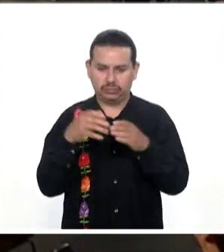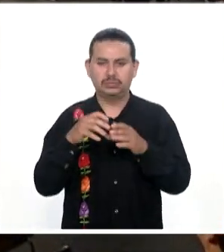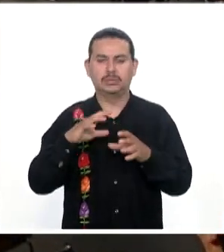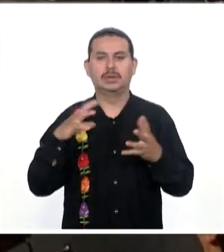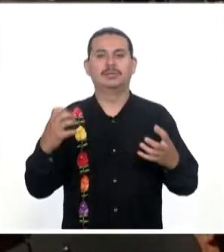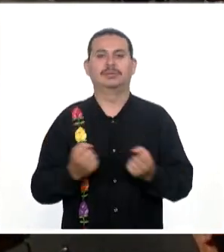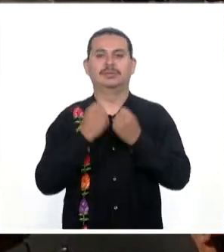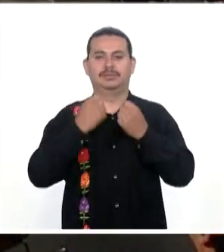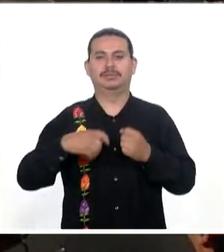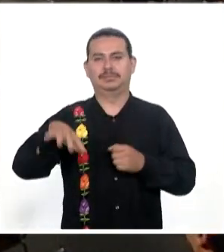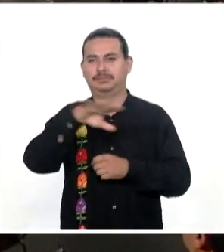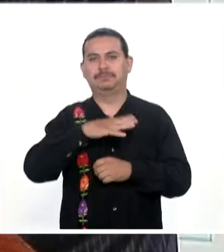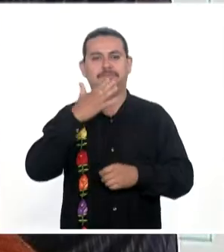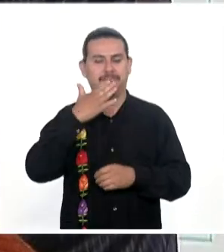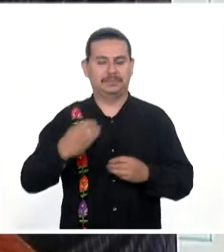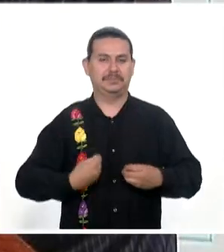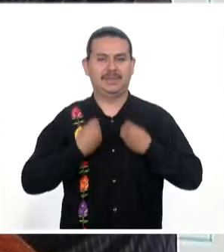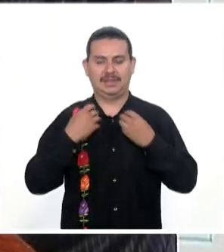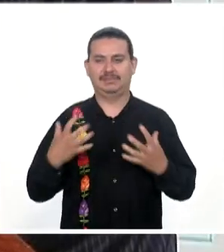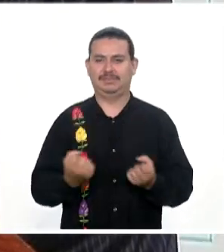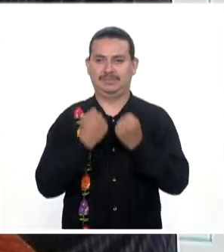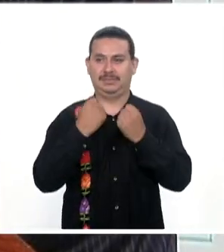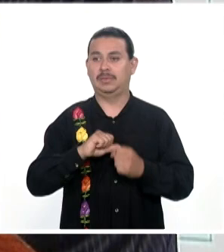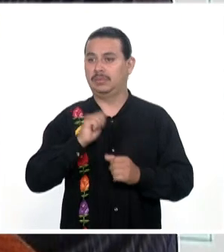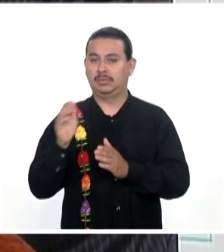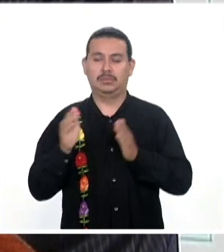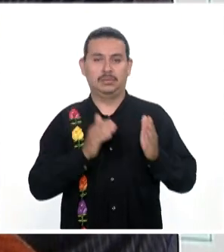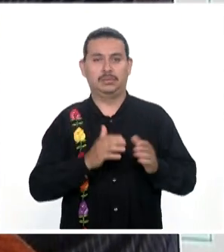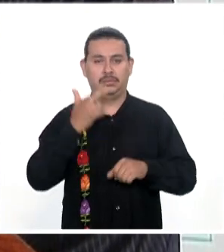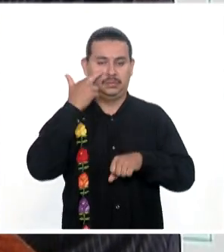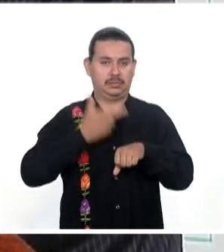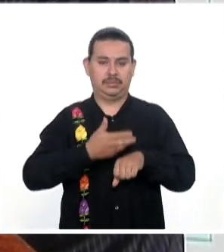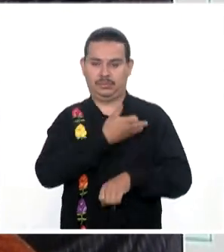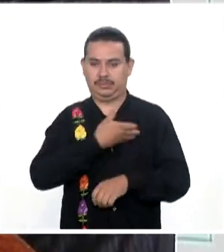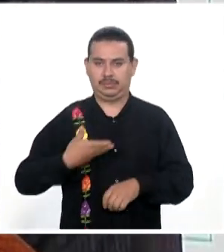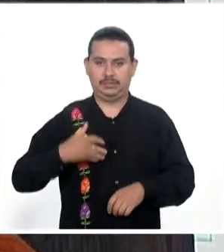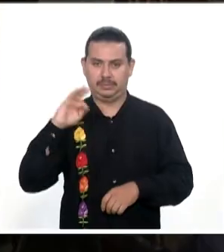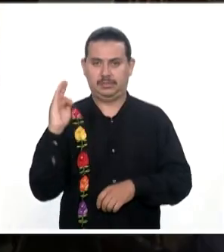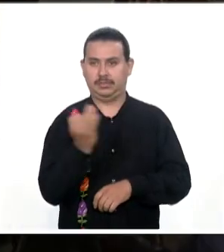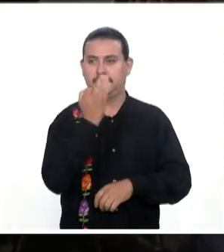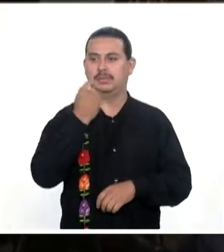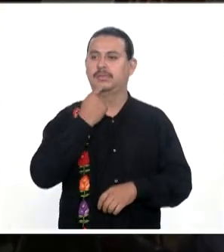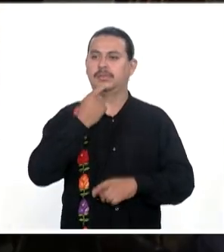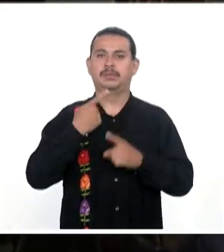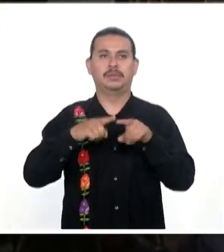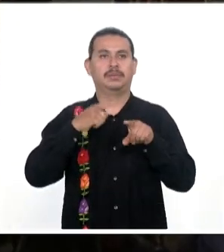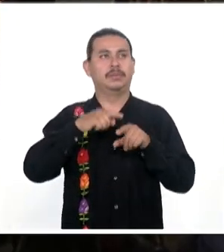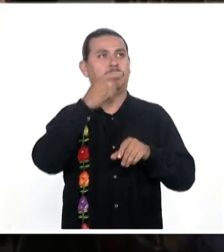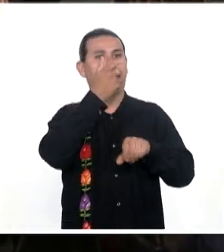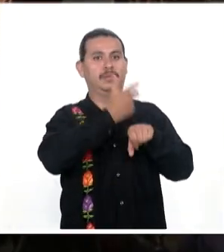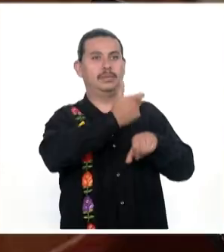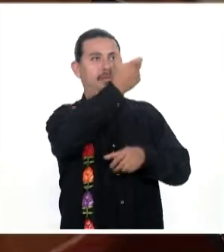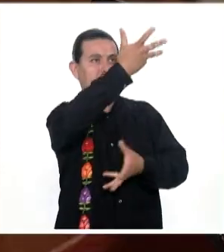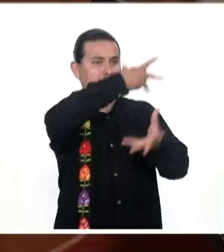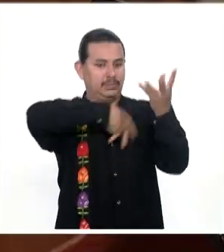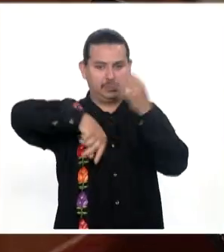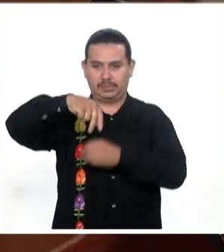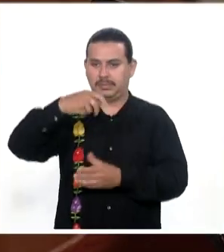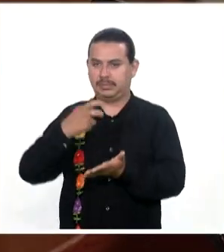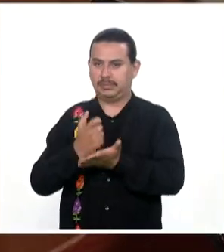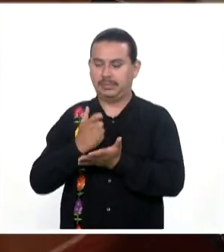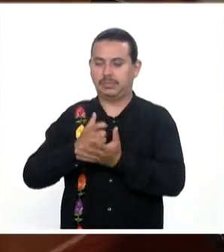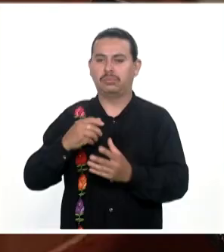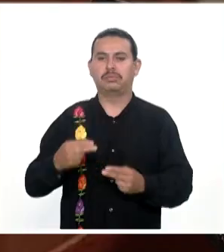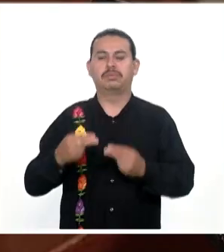Salvar Muchas vidas En otro tema El mandatario Federal Señaló que Las remesas Son la principal Fuente de ingresos Del país